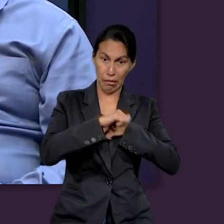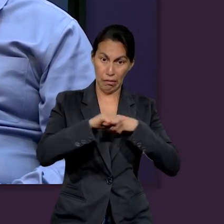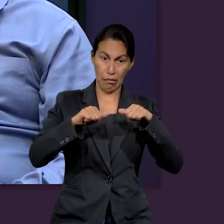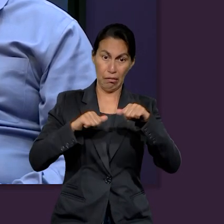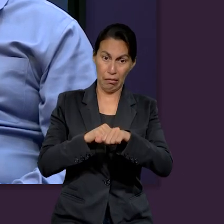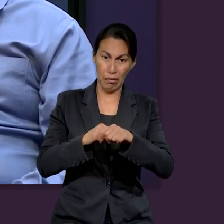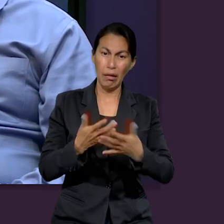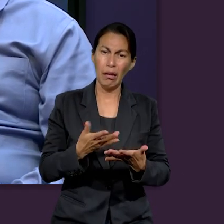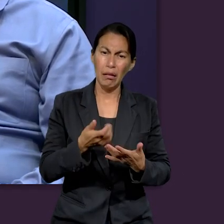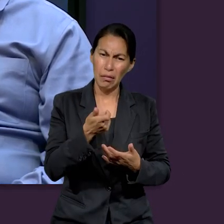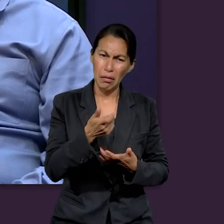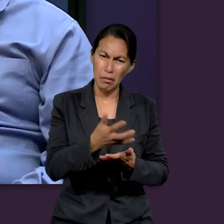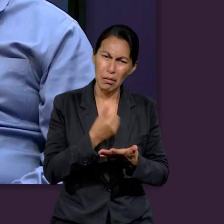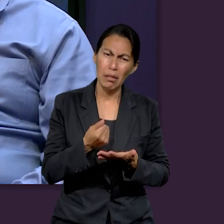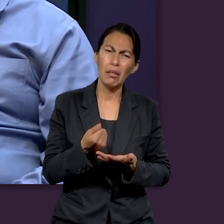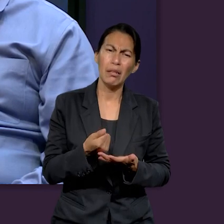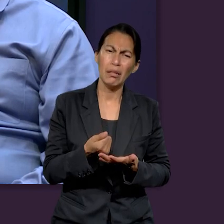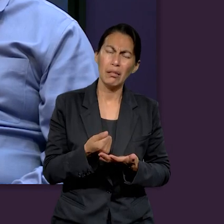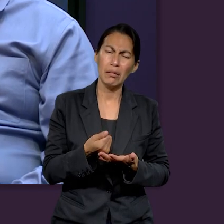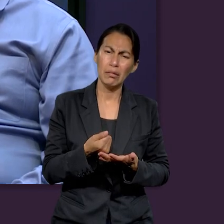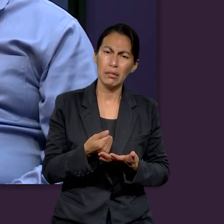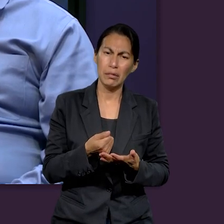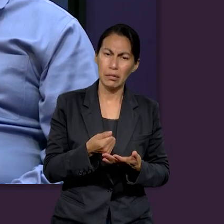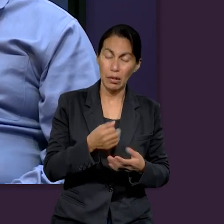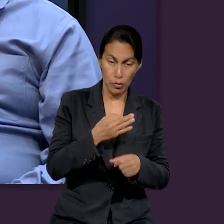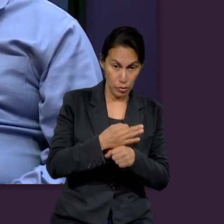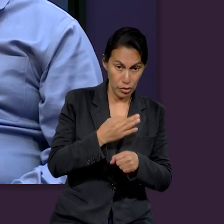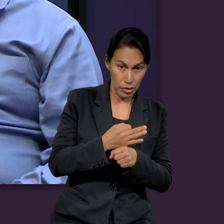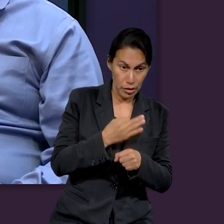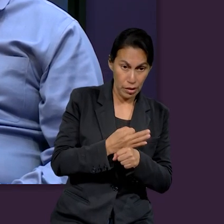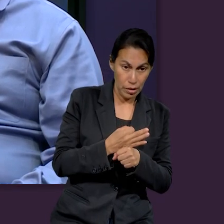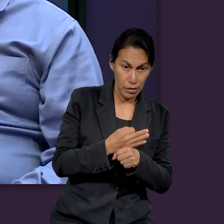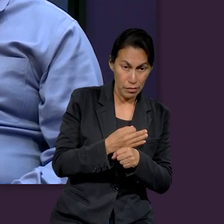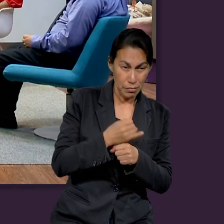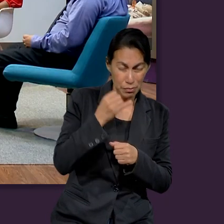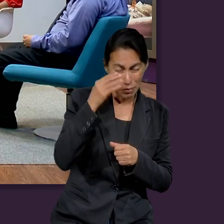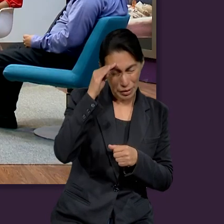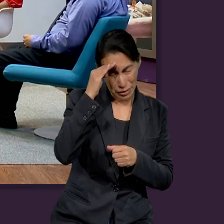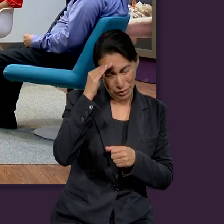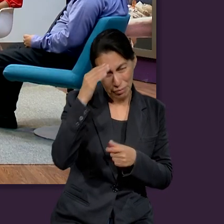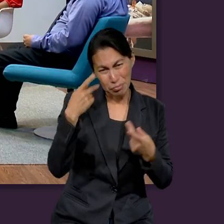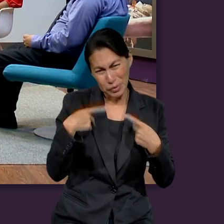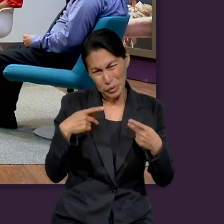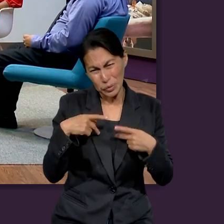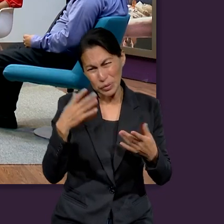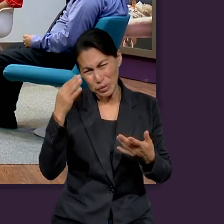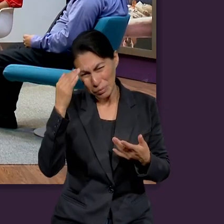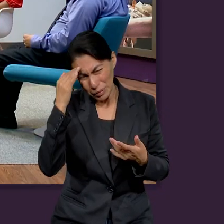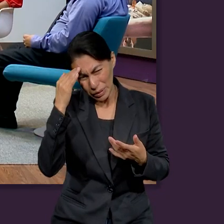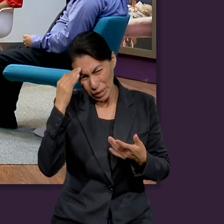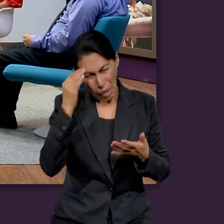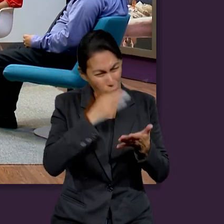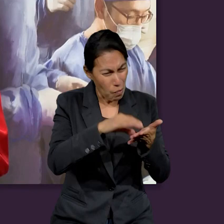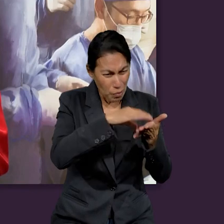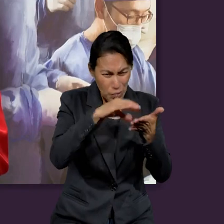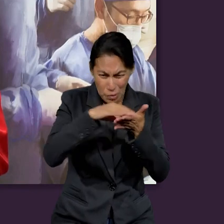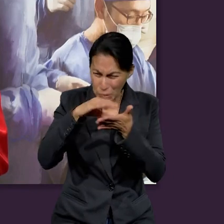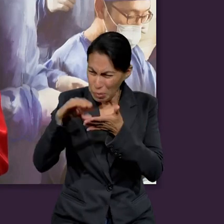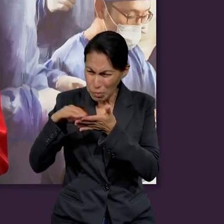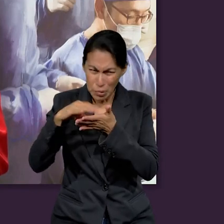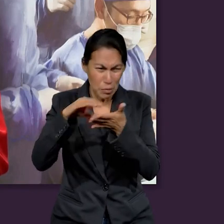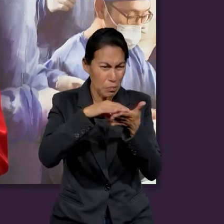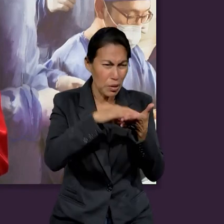humano, se convirtió en un bien para obtener dinero. Y la sociedad de hoy en día, más que nada, con una ideología que